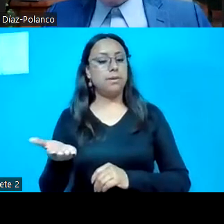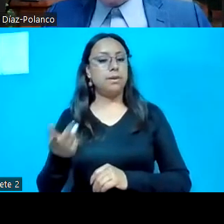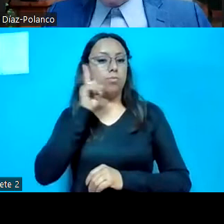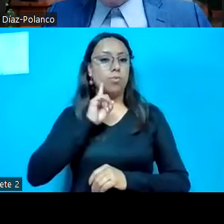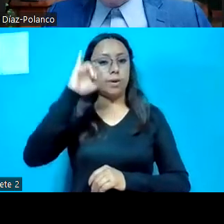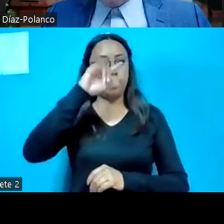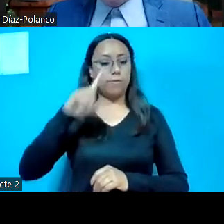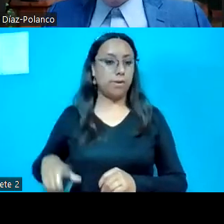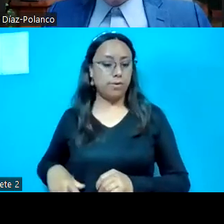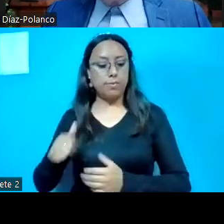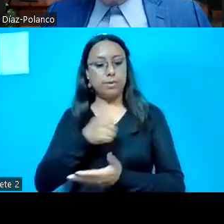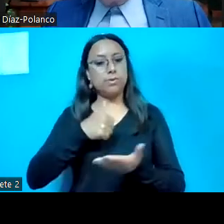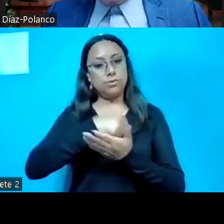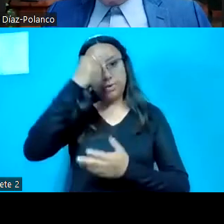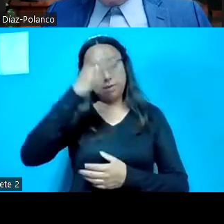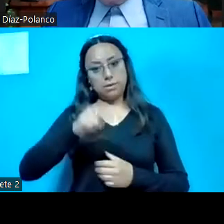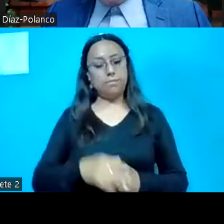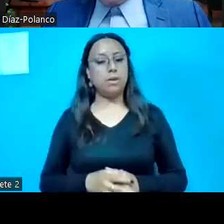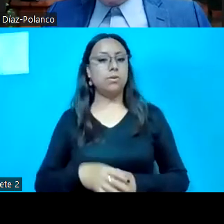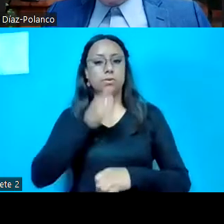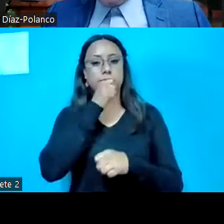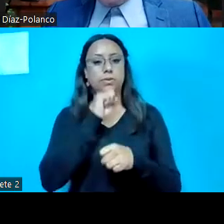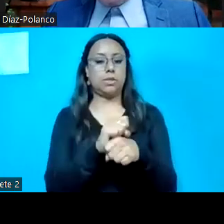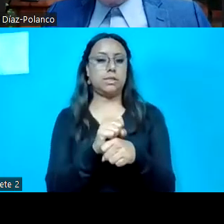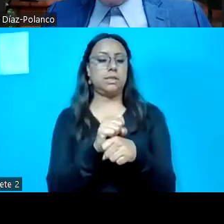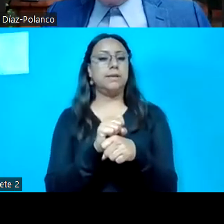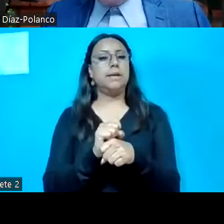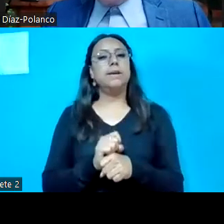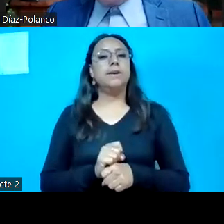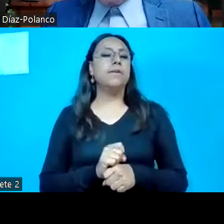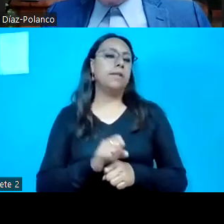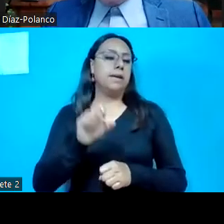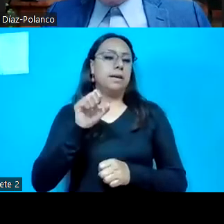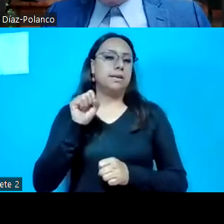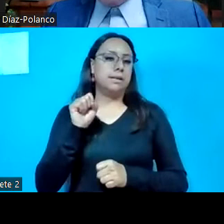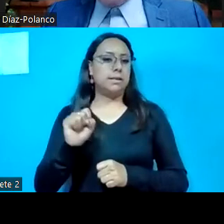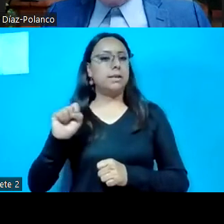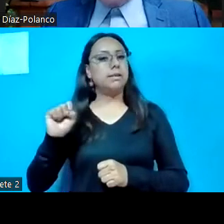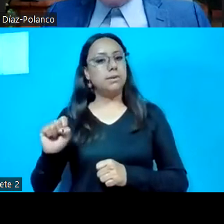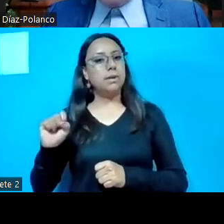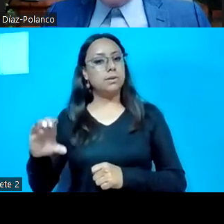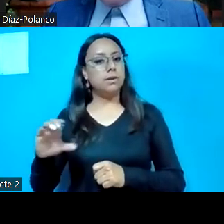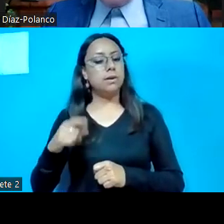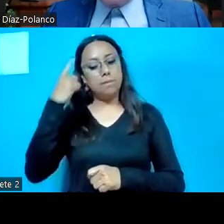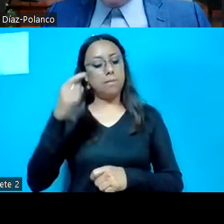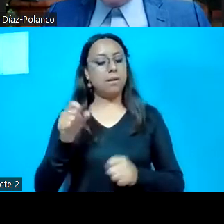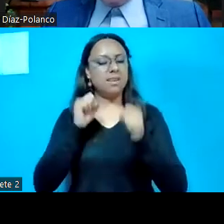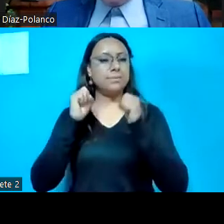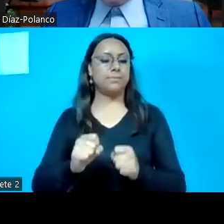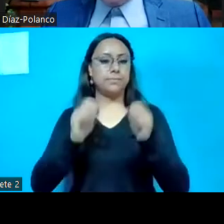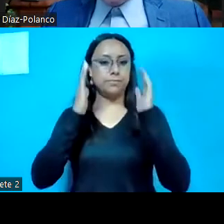gobierno de la Ciudad de México y al secretario de Seguridad Ciudadana, a que se garantice la seguridad integral